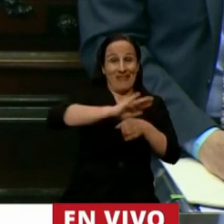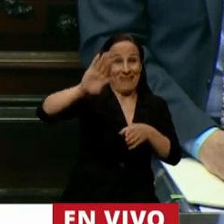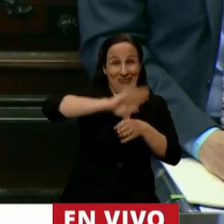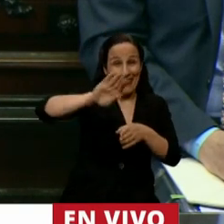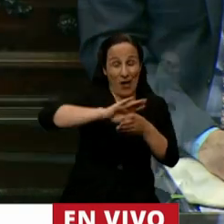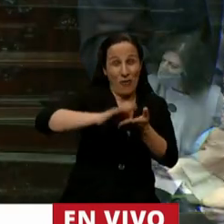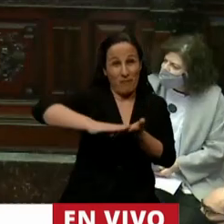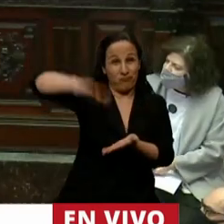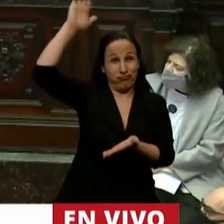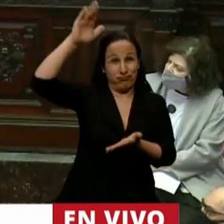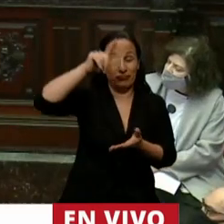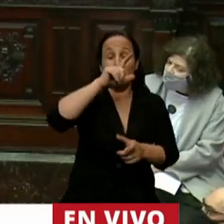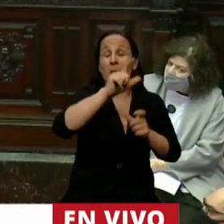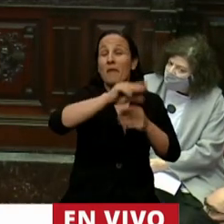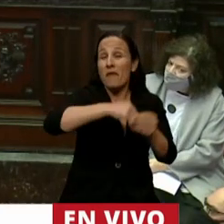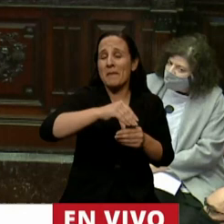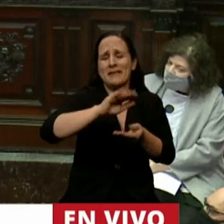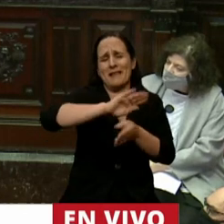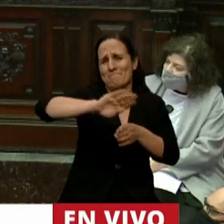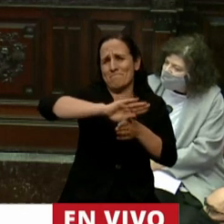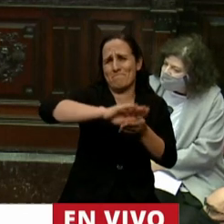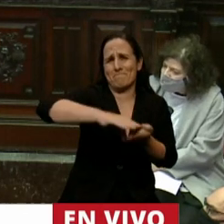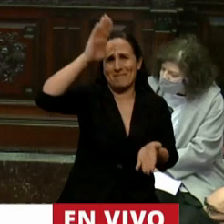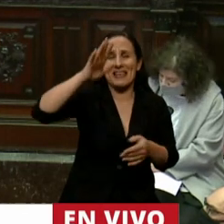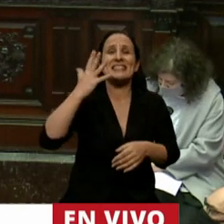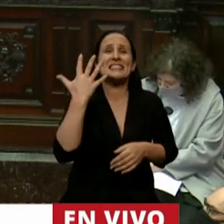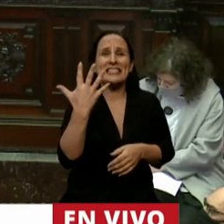y llegó a las familias más humildes 5 millones